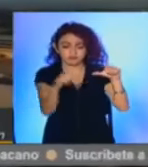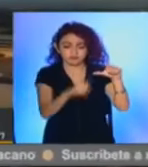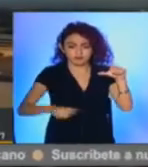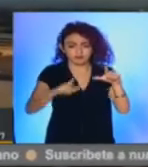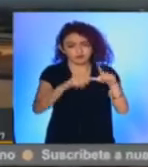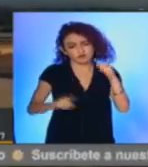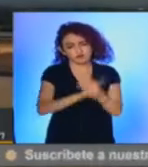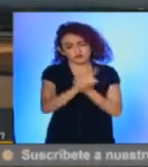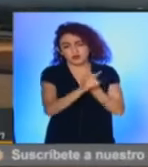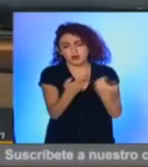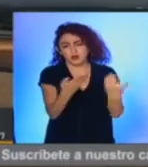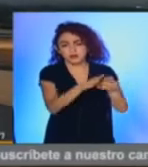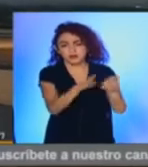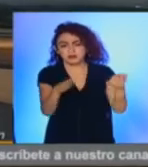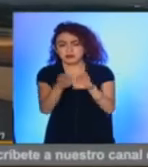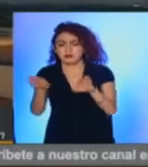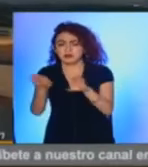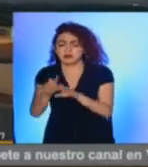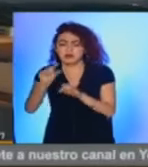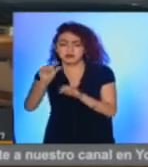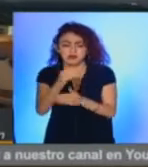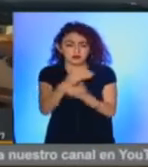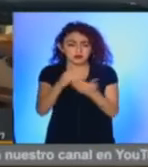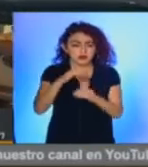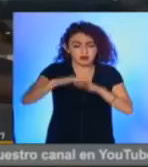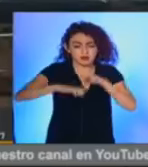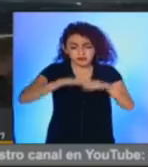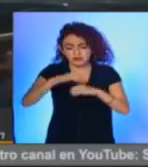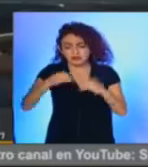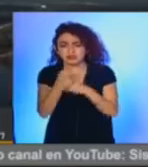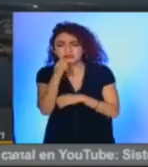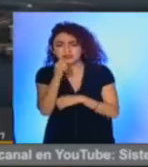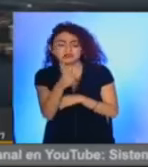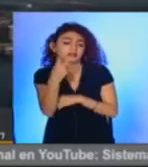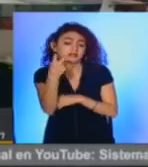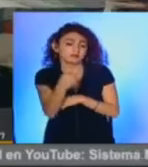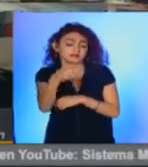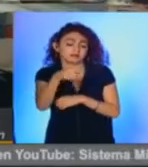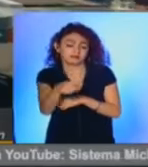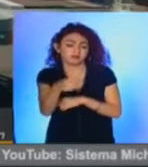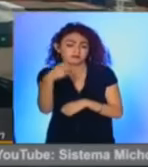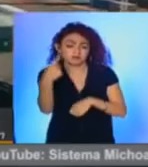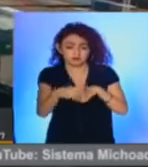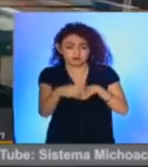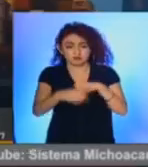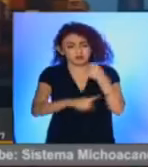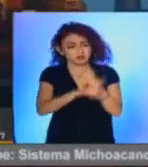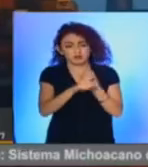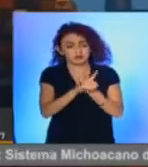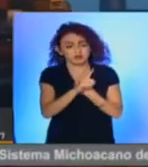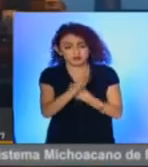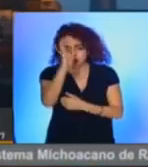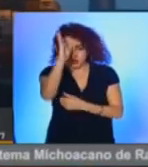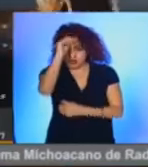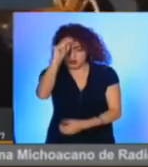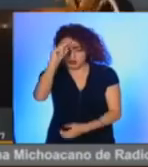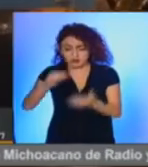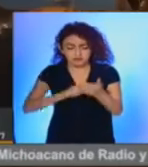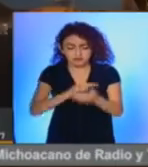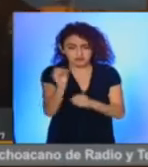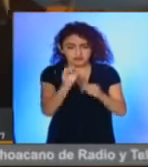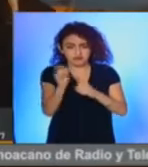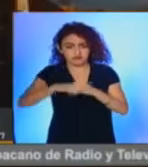llevaría al cierre de miles de micro, pequeñas y medianas empresas, razón por la cual estos tres organismos no suscribieron el acuerdo